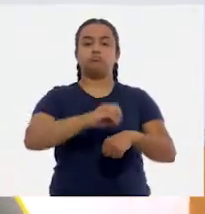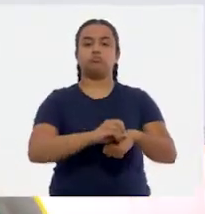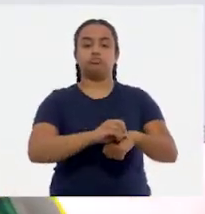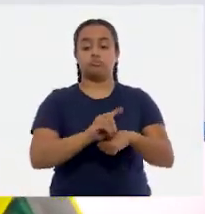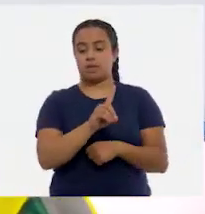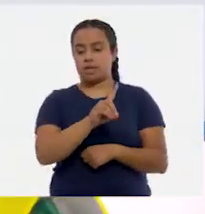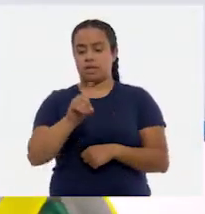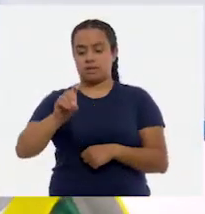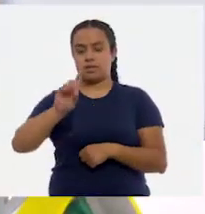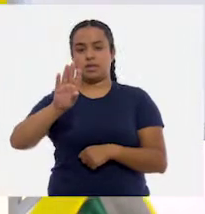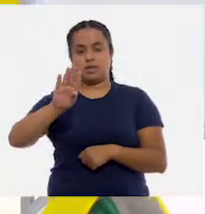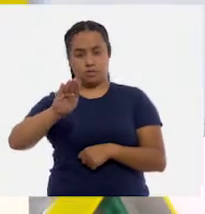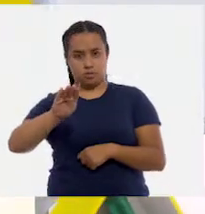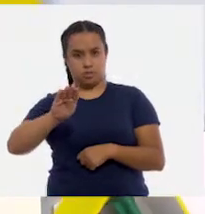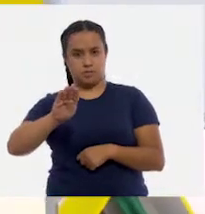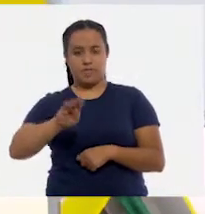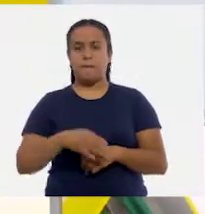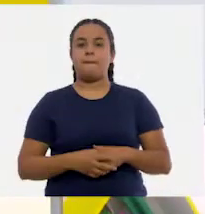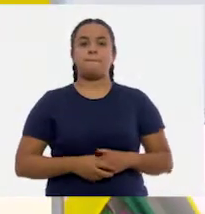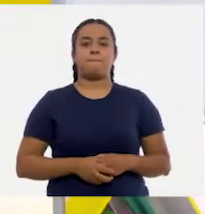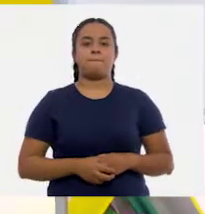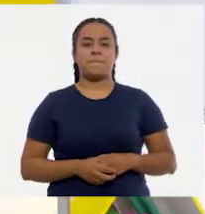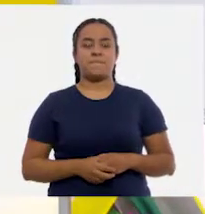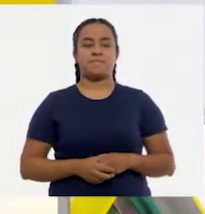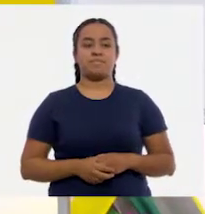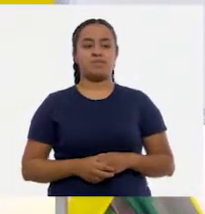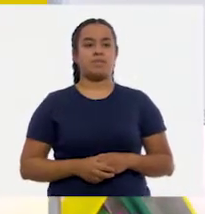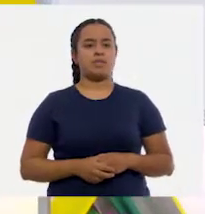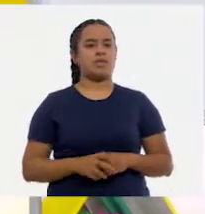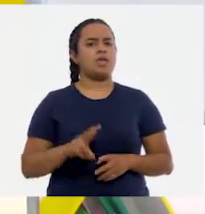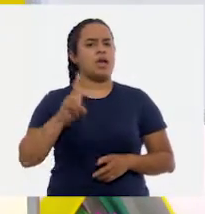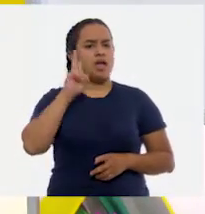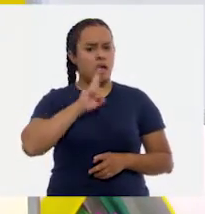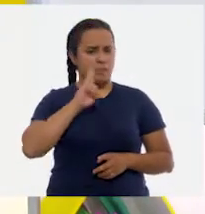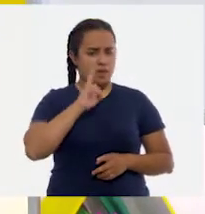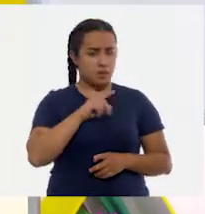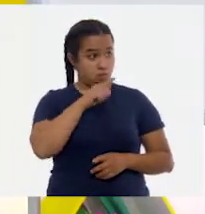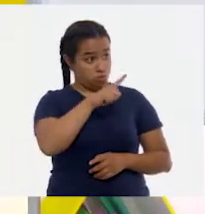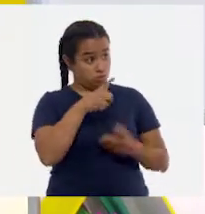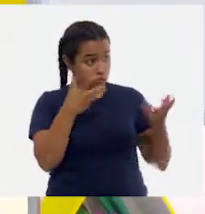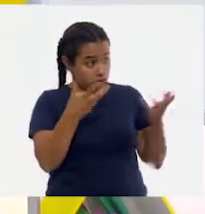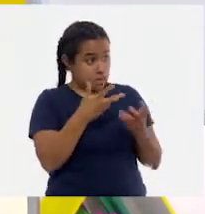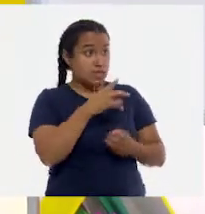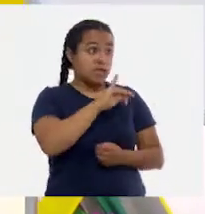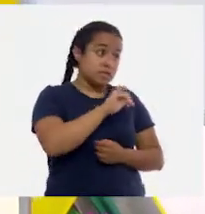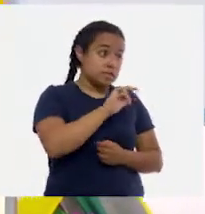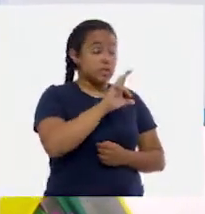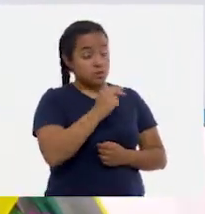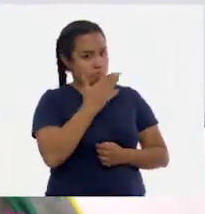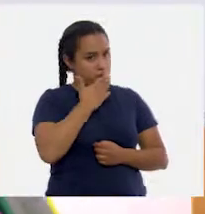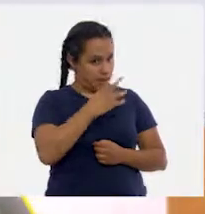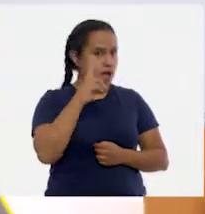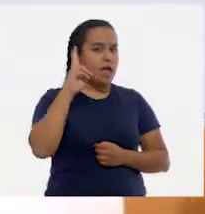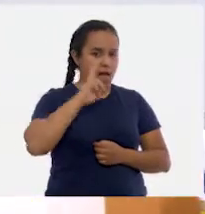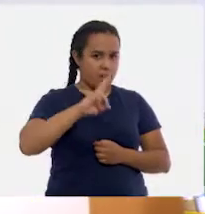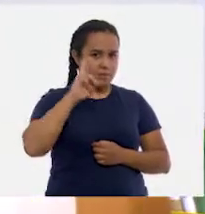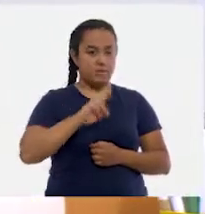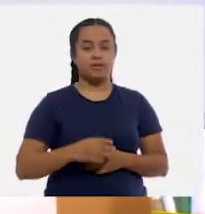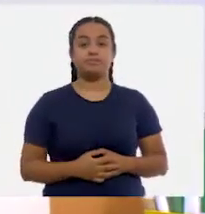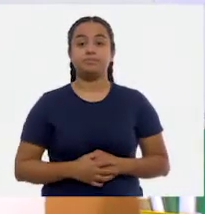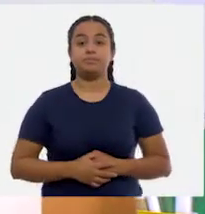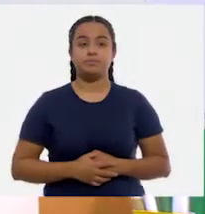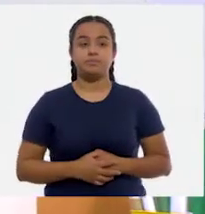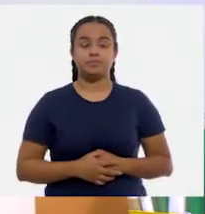ciento noventa. Y vamos a checar que lo que tú hiciste fue lo correcto. A ver. Vamos a